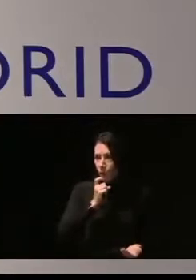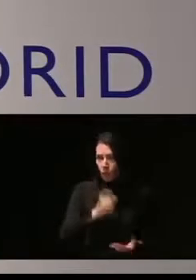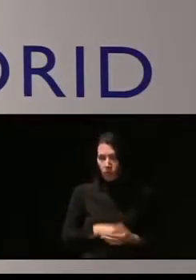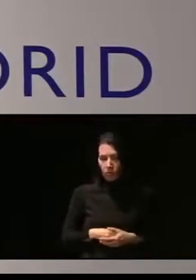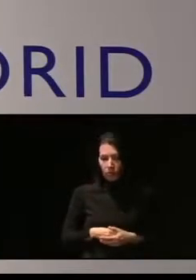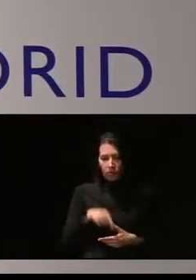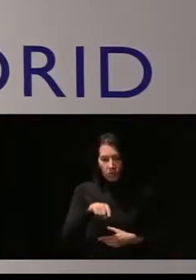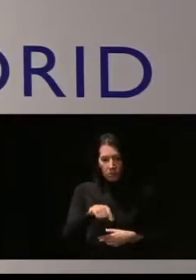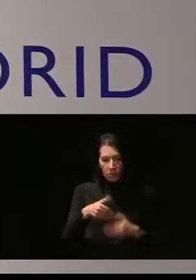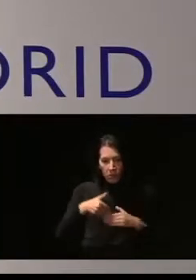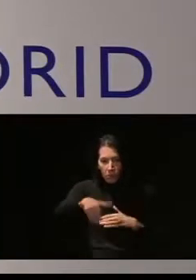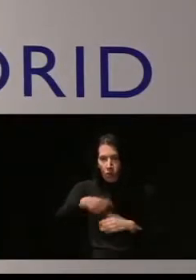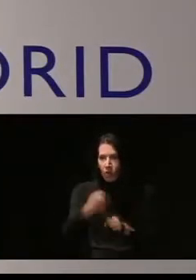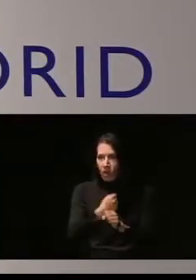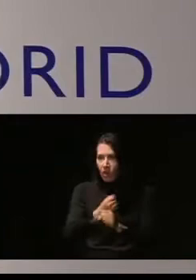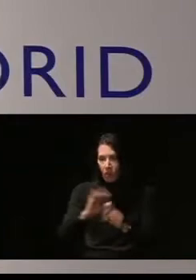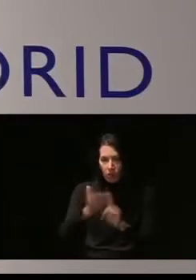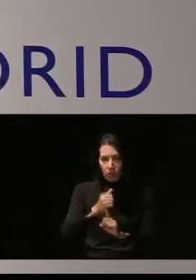tendrá trabajo,